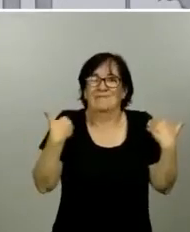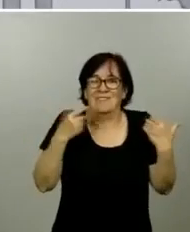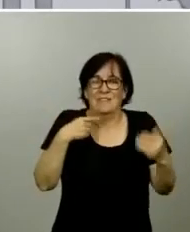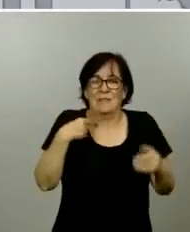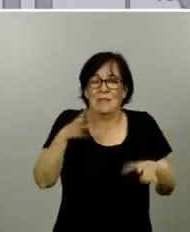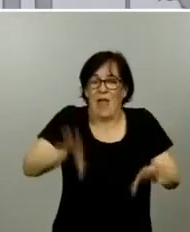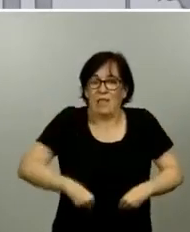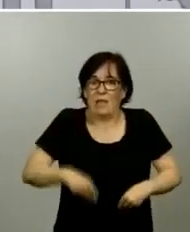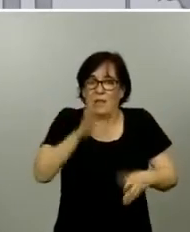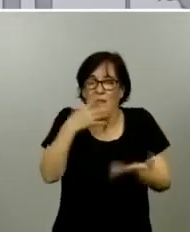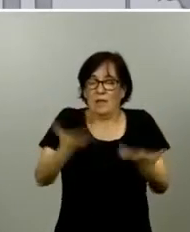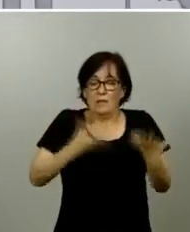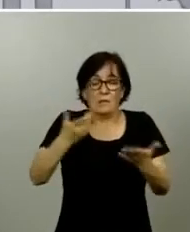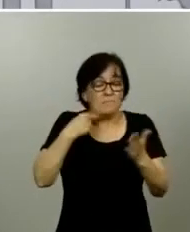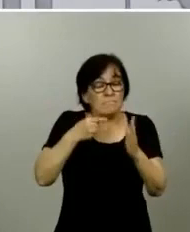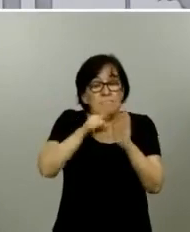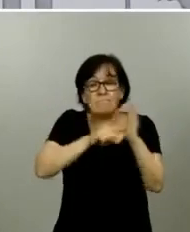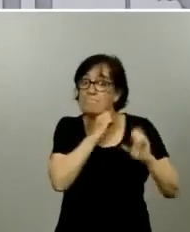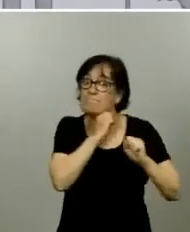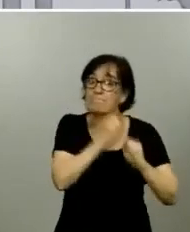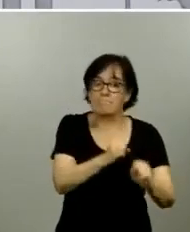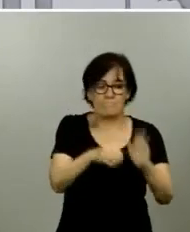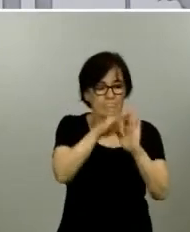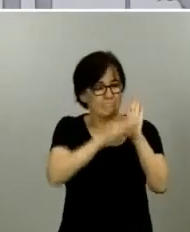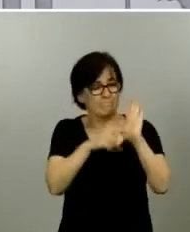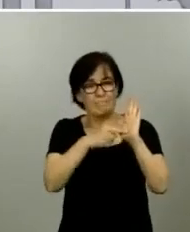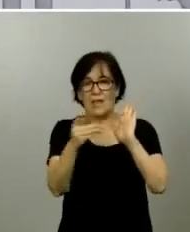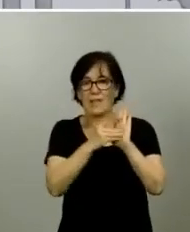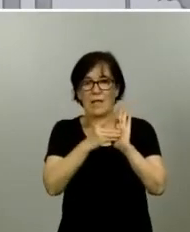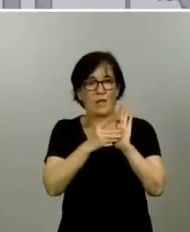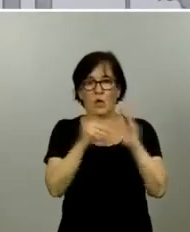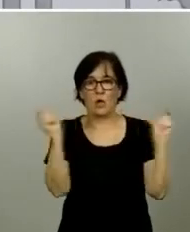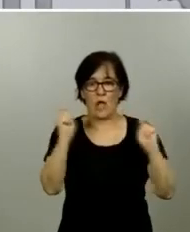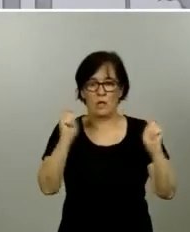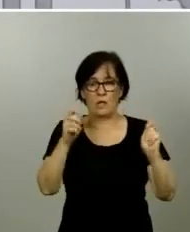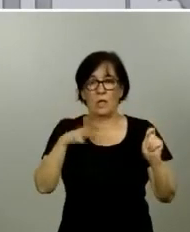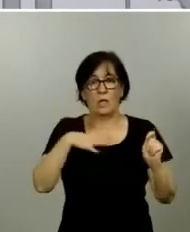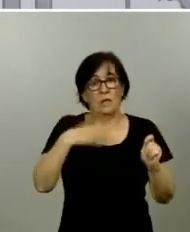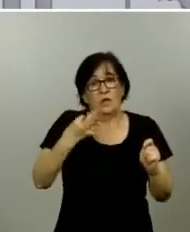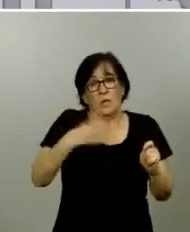y decisión viene constreñida, limitada por el decreto de alarma que no permite que tengamos esta decisión.